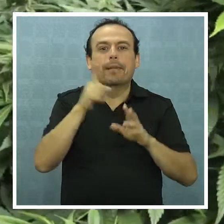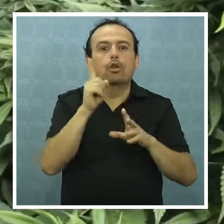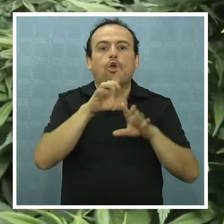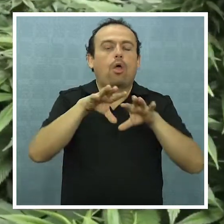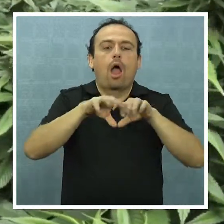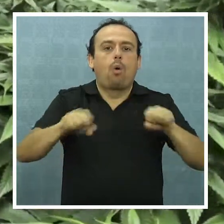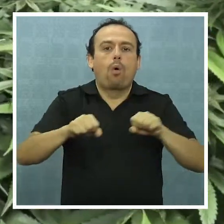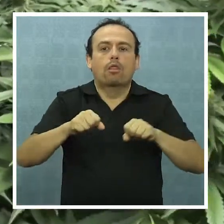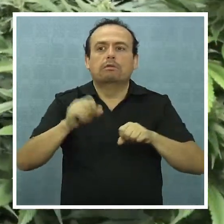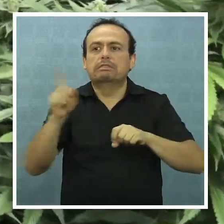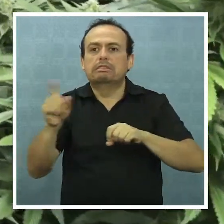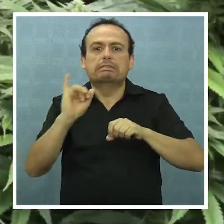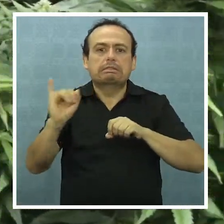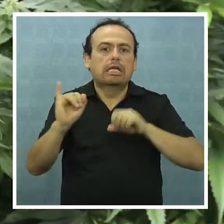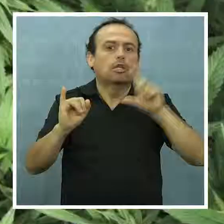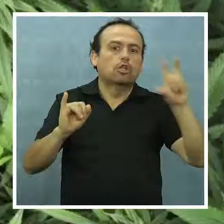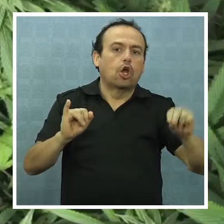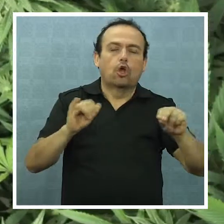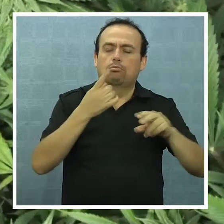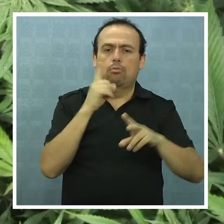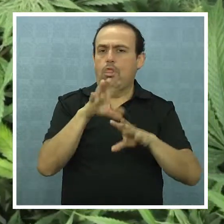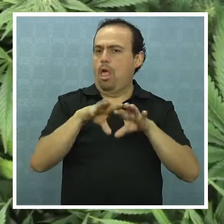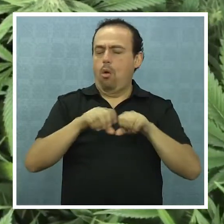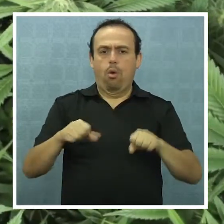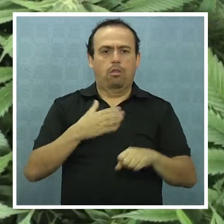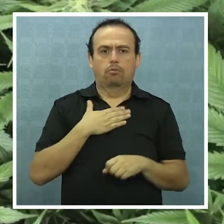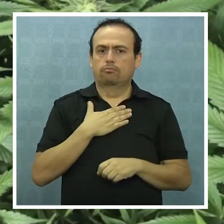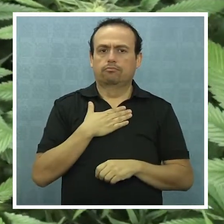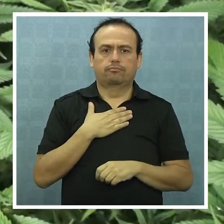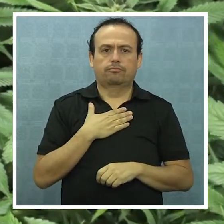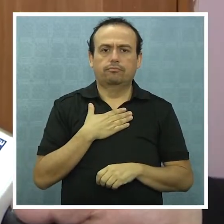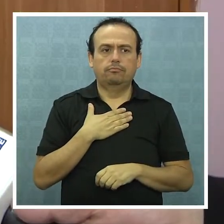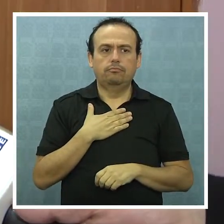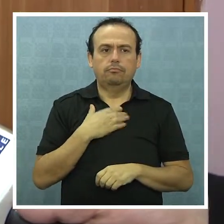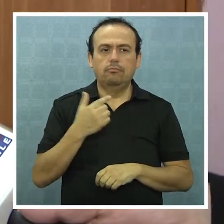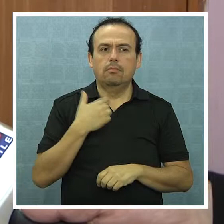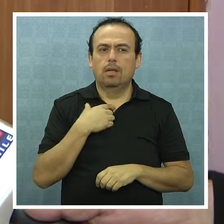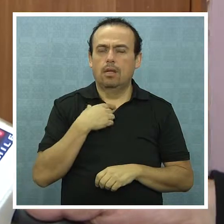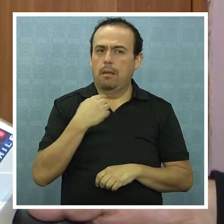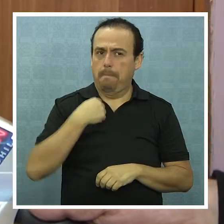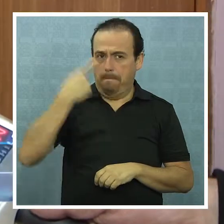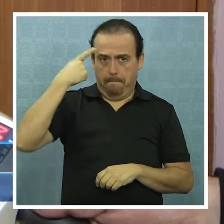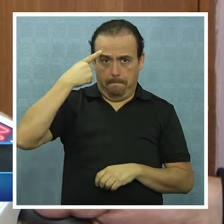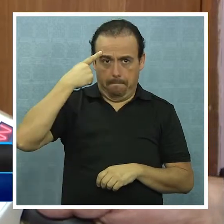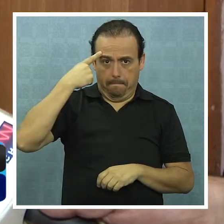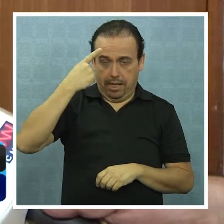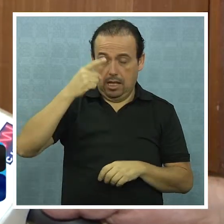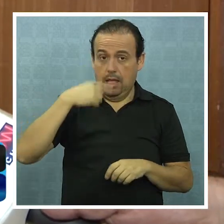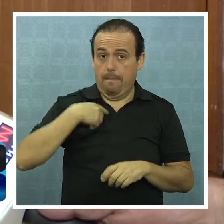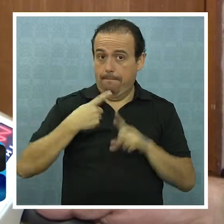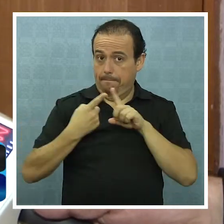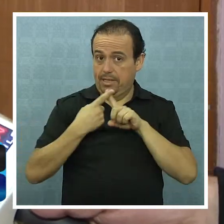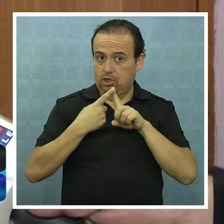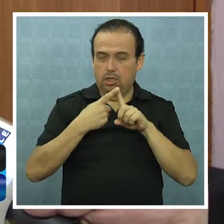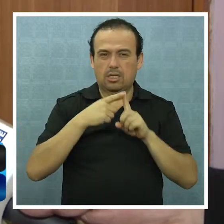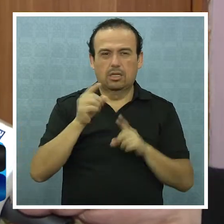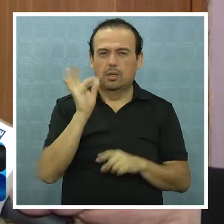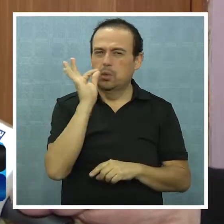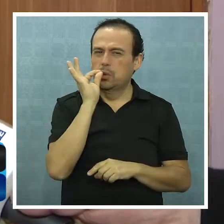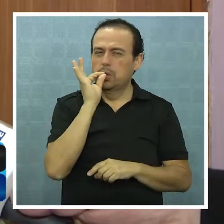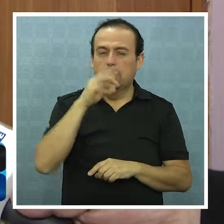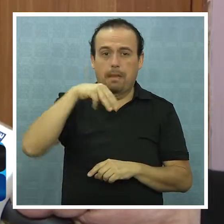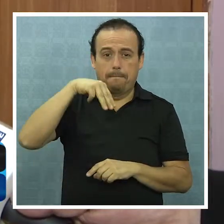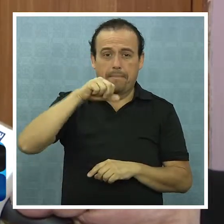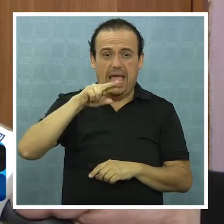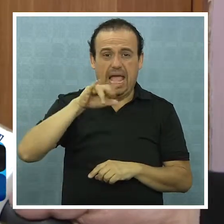llega a un acuerdo. No, no estoy de acuerdo. ¿Por qué? Para mi pensamiento que la marihuana